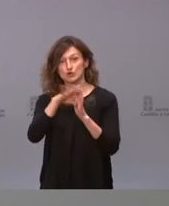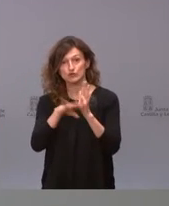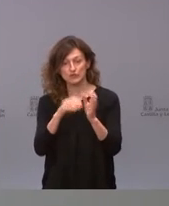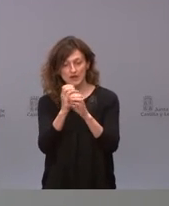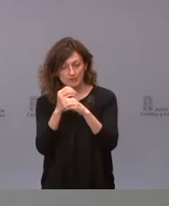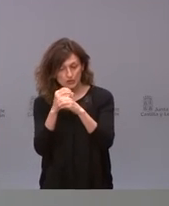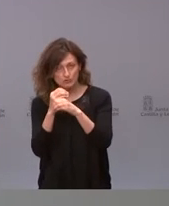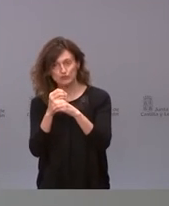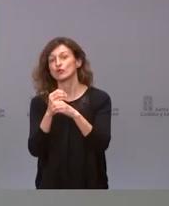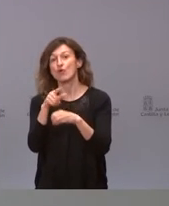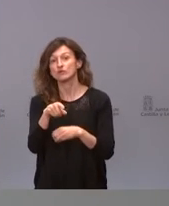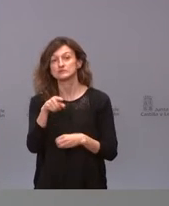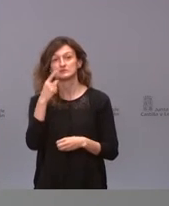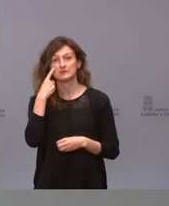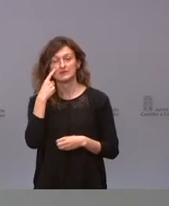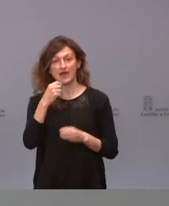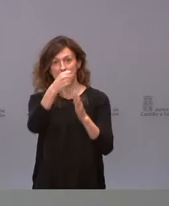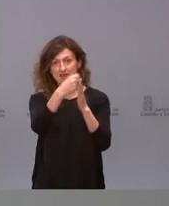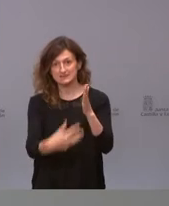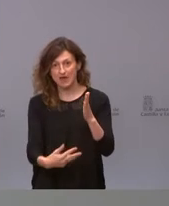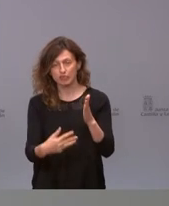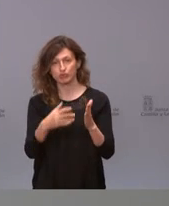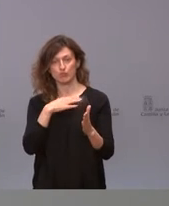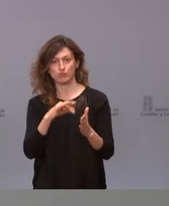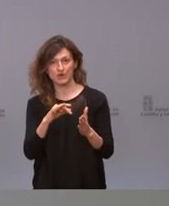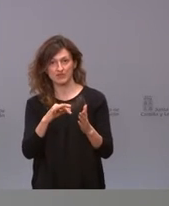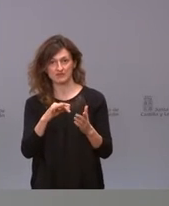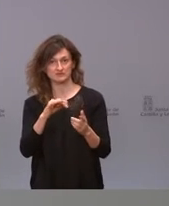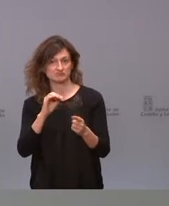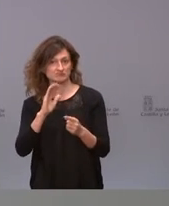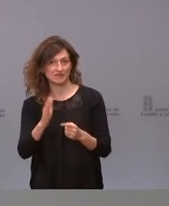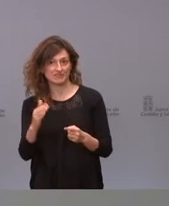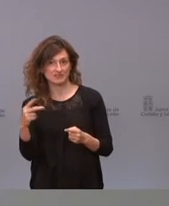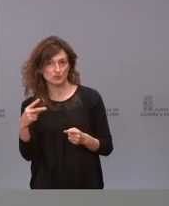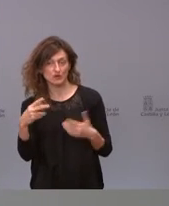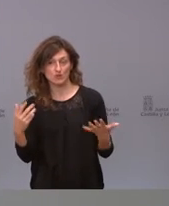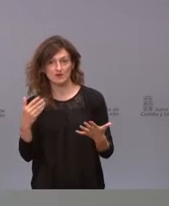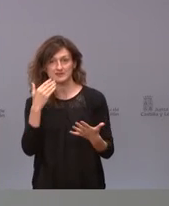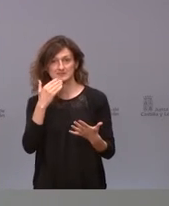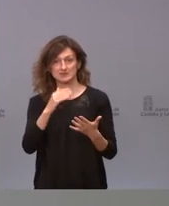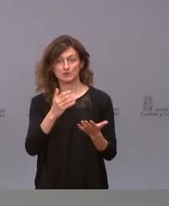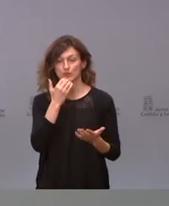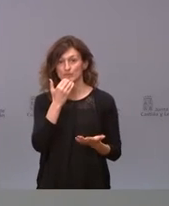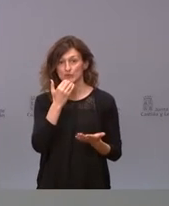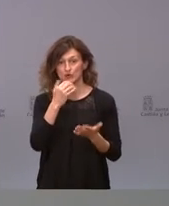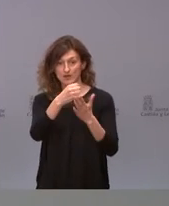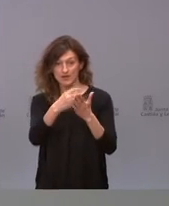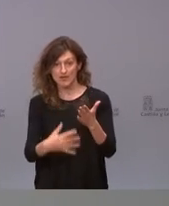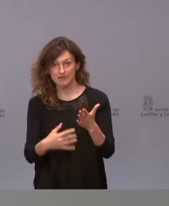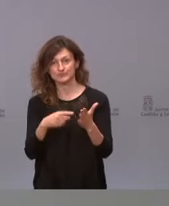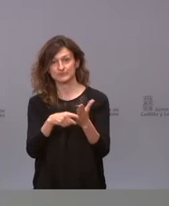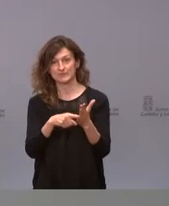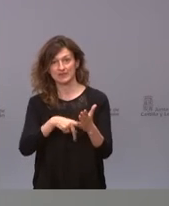laboratorio, pues sale una lista de posibles efectos adversos, pero cuando esto se externaliza y se